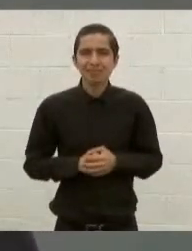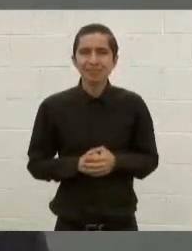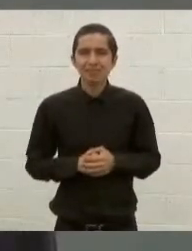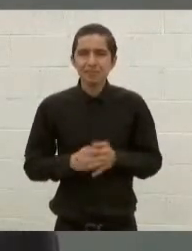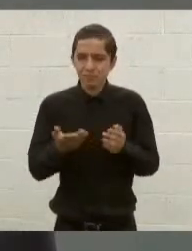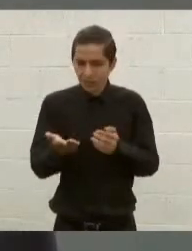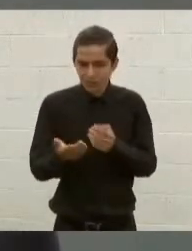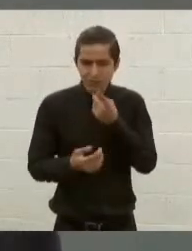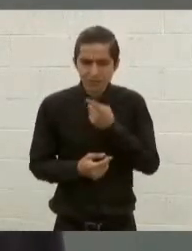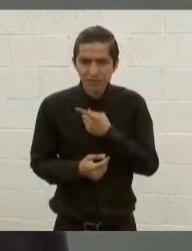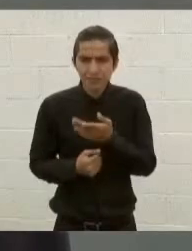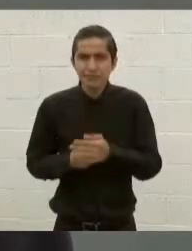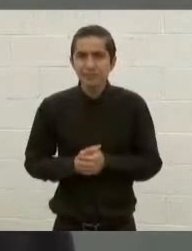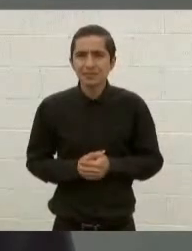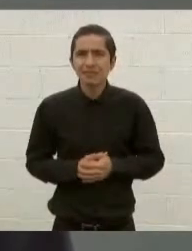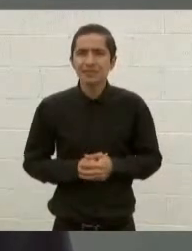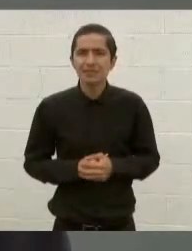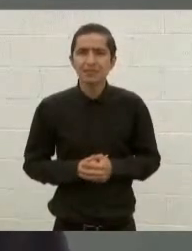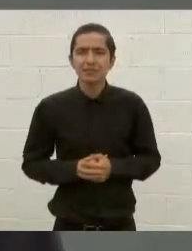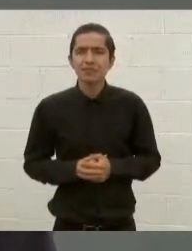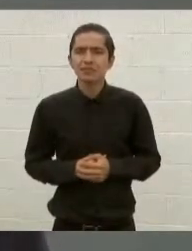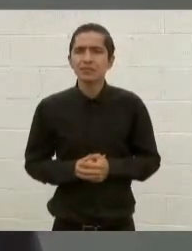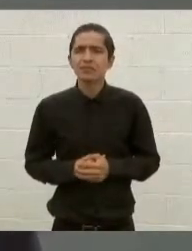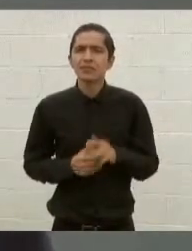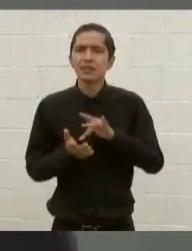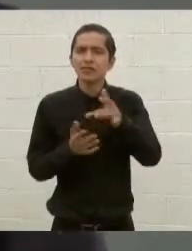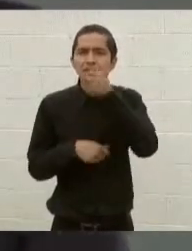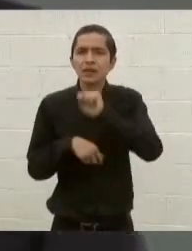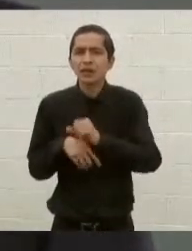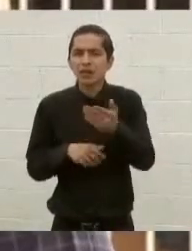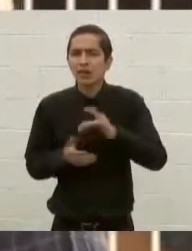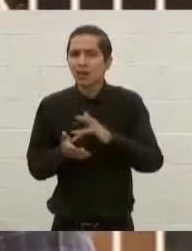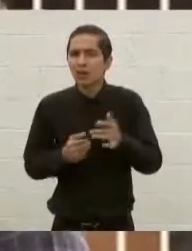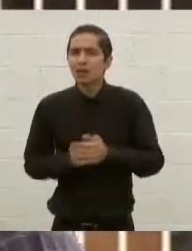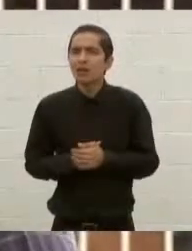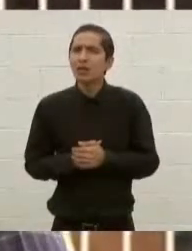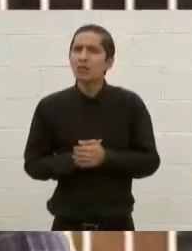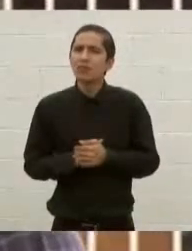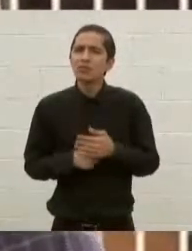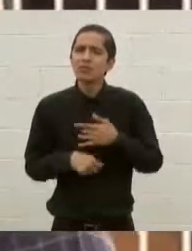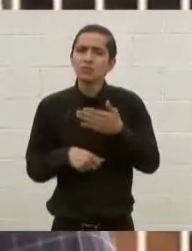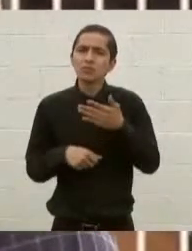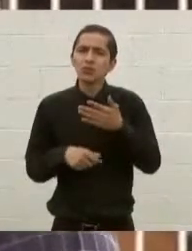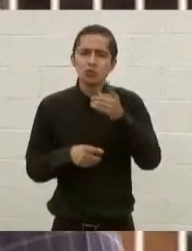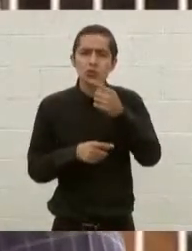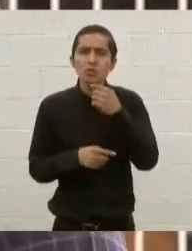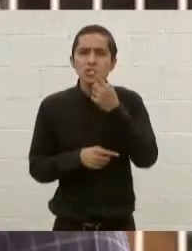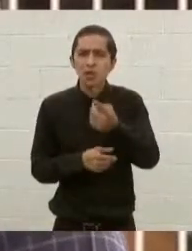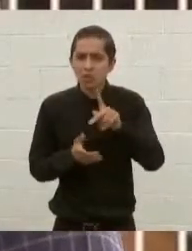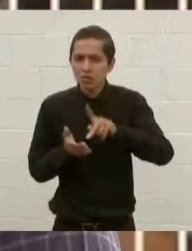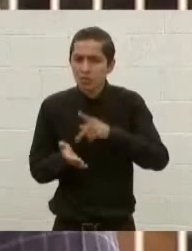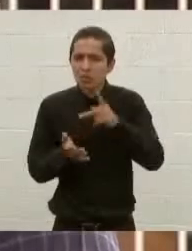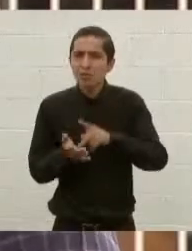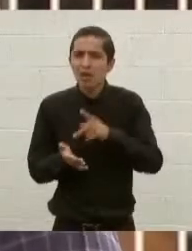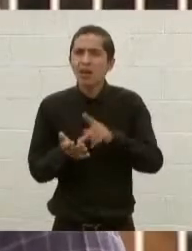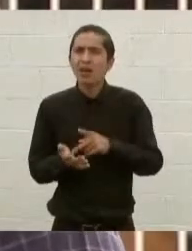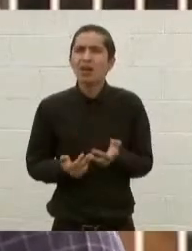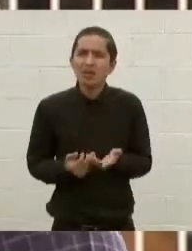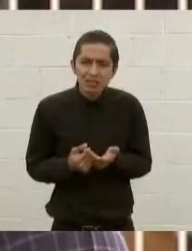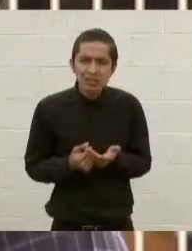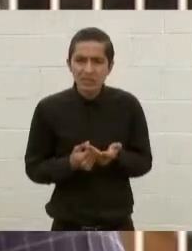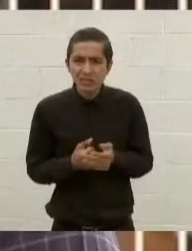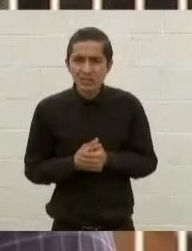adelante gracias secretario bueno usted ha reiterado este día que